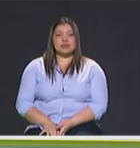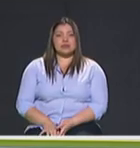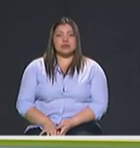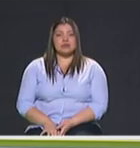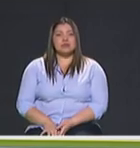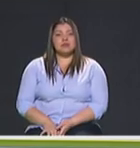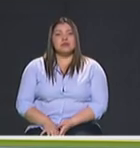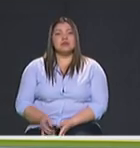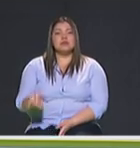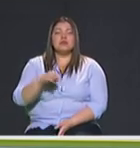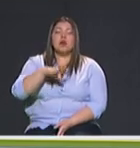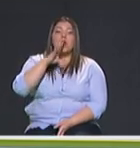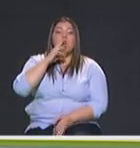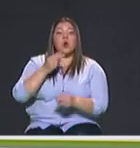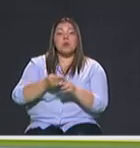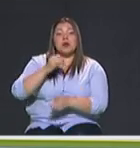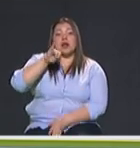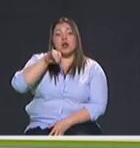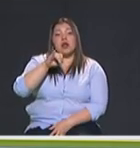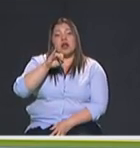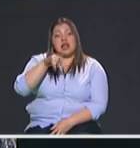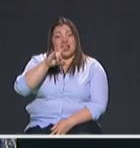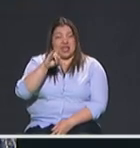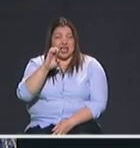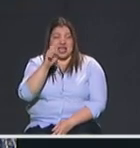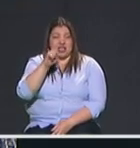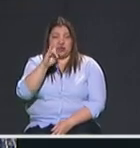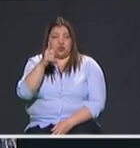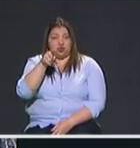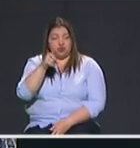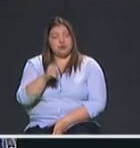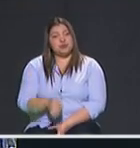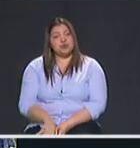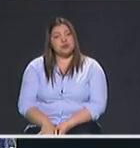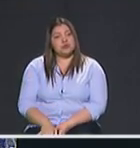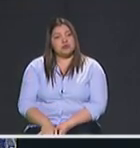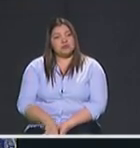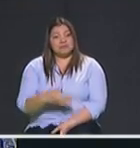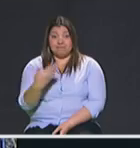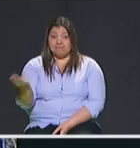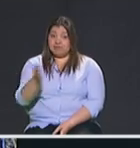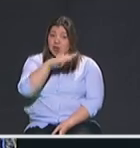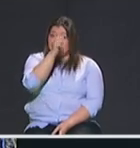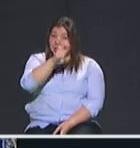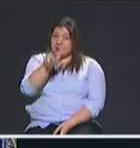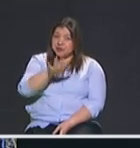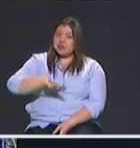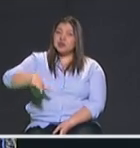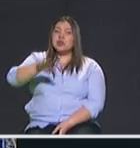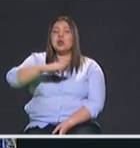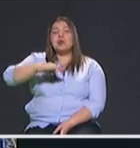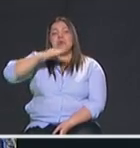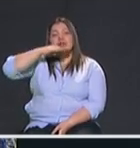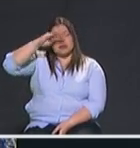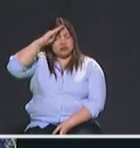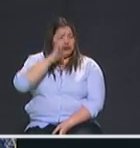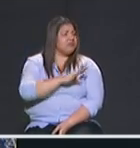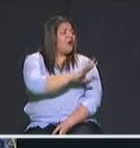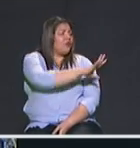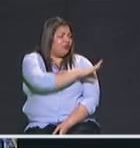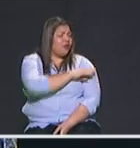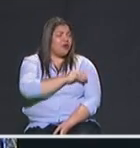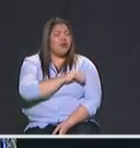para el candidato Jesús Aníbal Echeverry, su plan de seguridad. Lo primero que conozcan los medellinenses y yo creo que todos los candidatos deben de